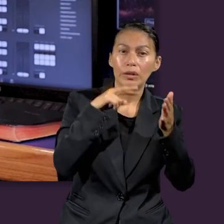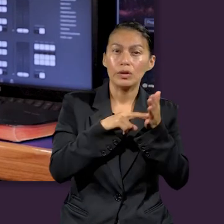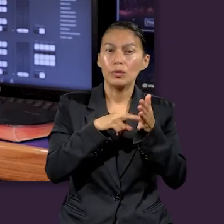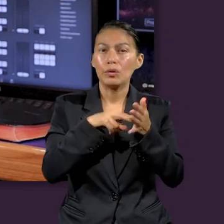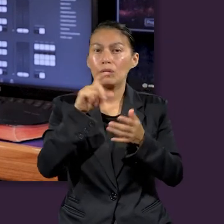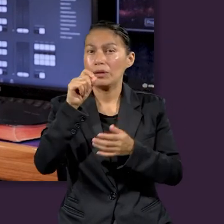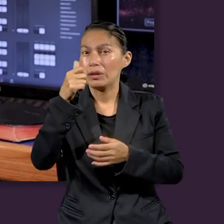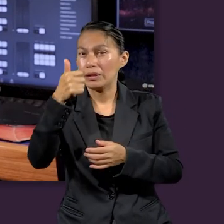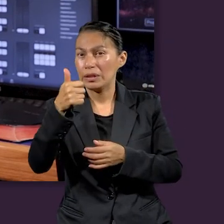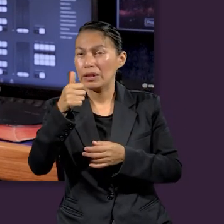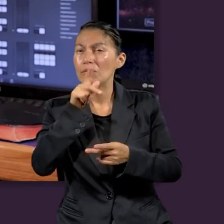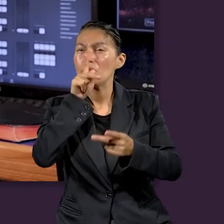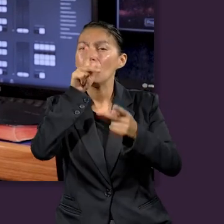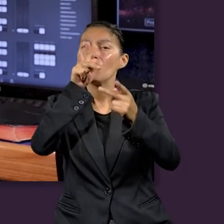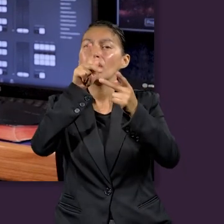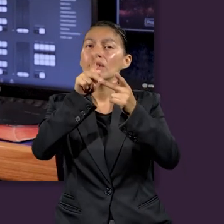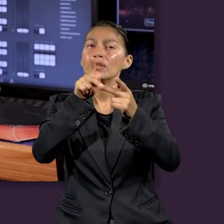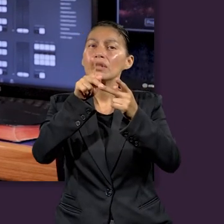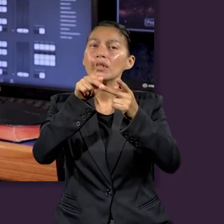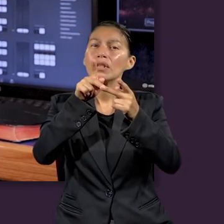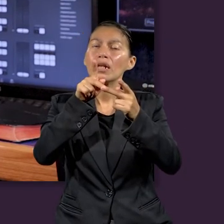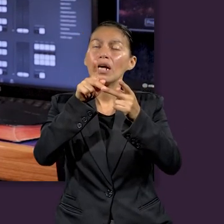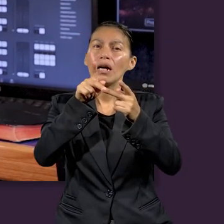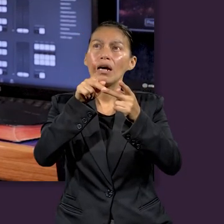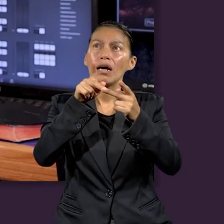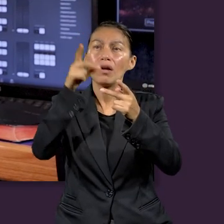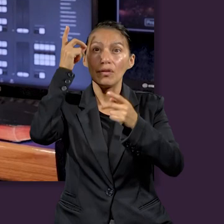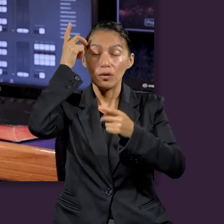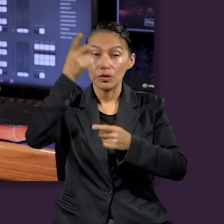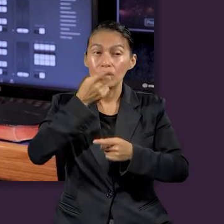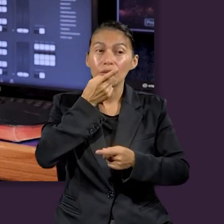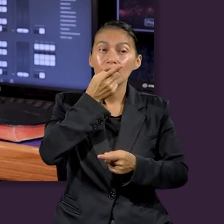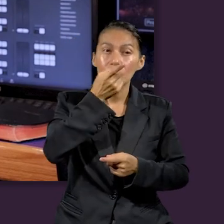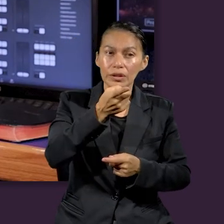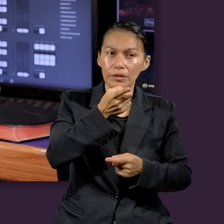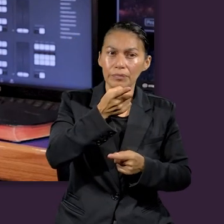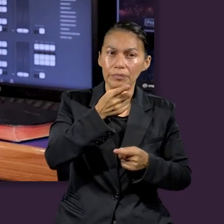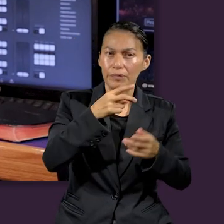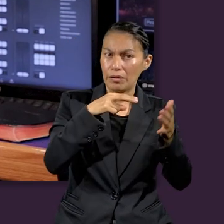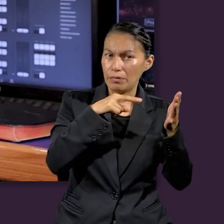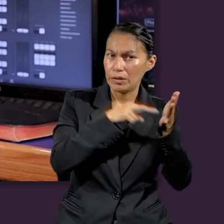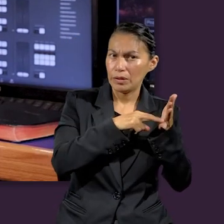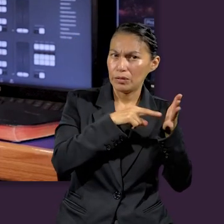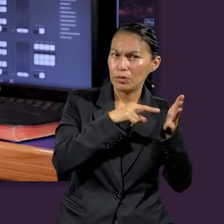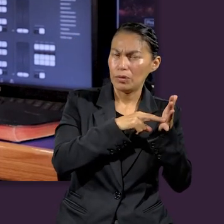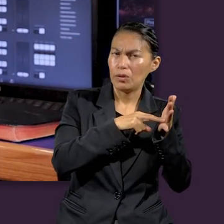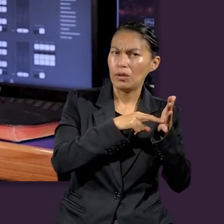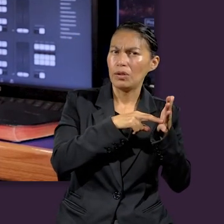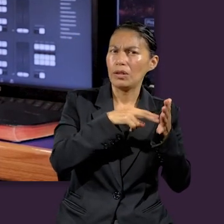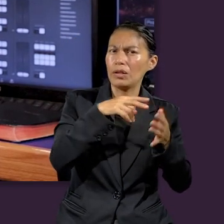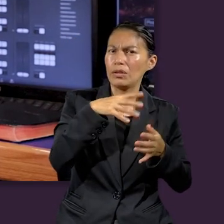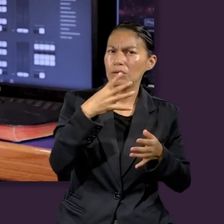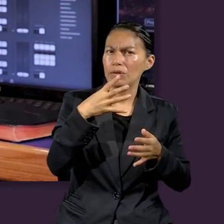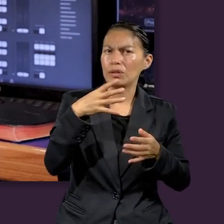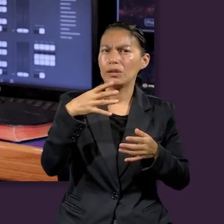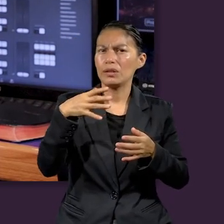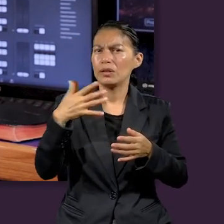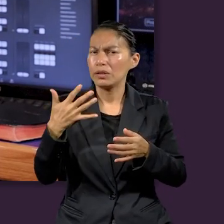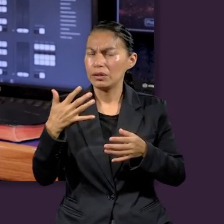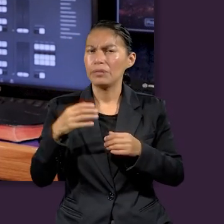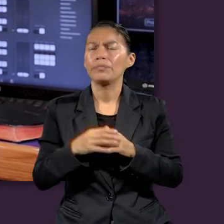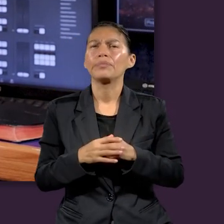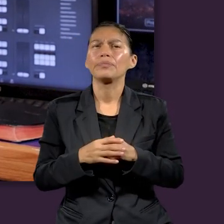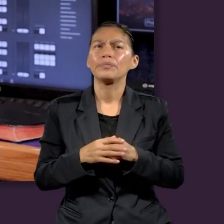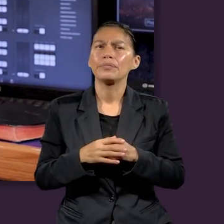dice a Daniel la profecía. Y nos dice, esta profecía se refiere a los versículos 3, el 14, el